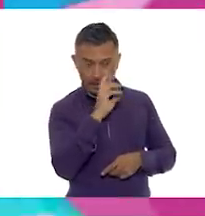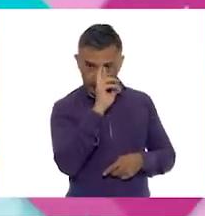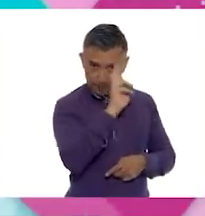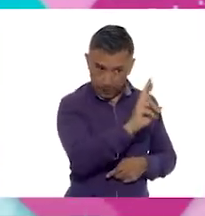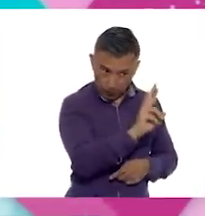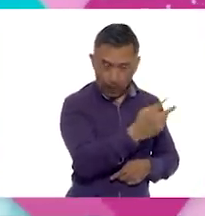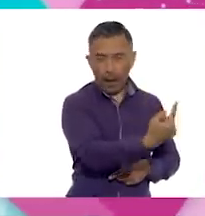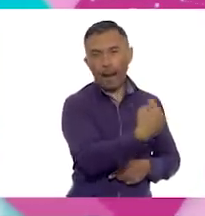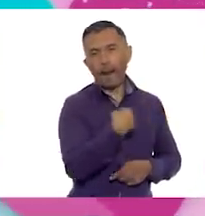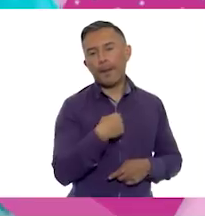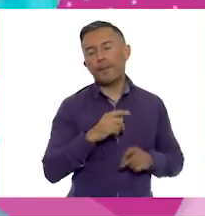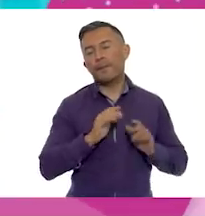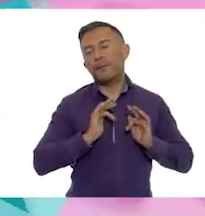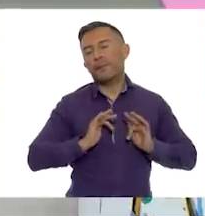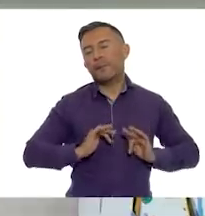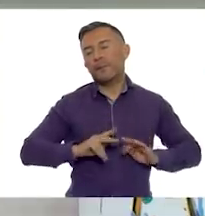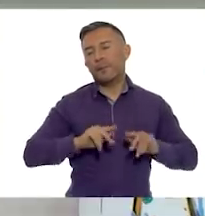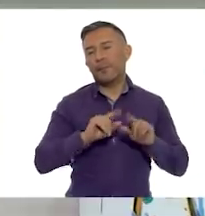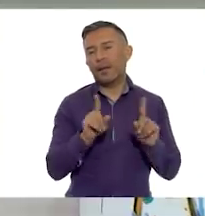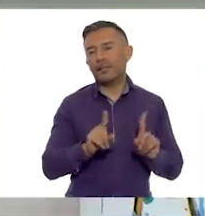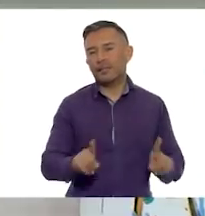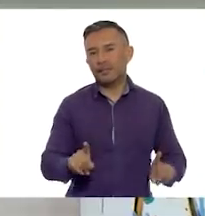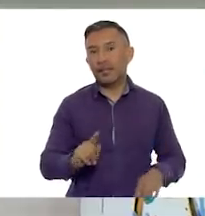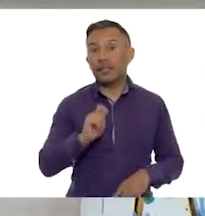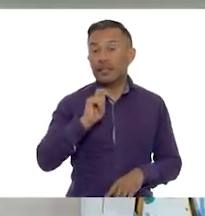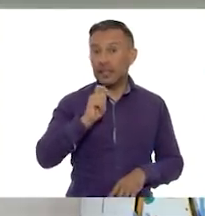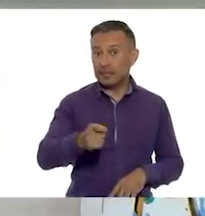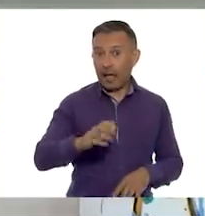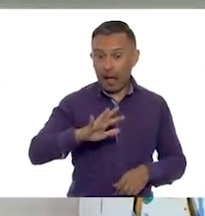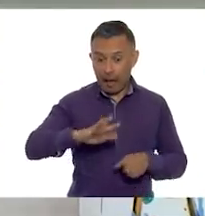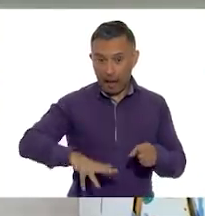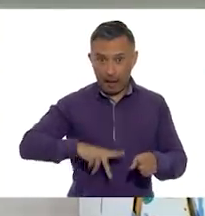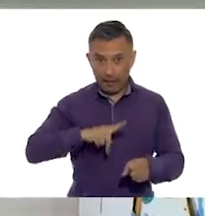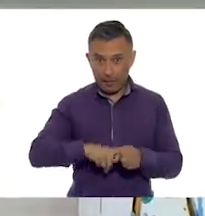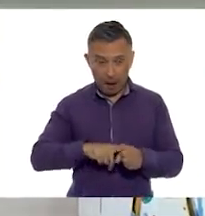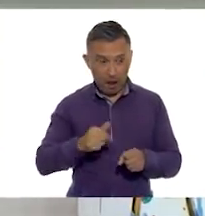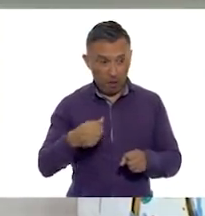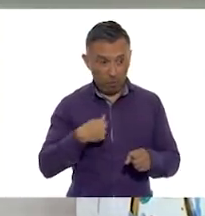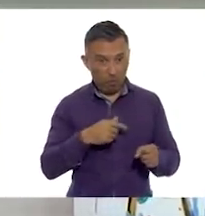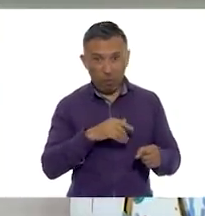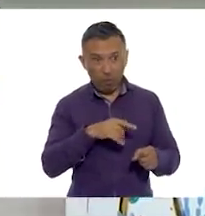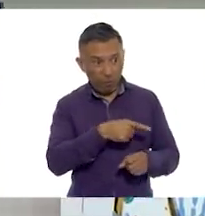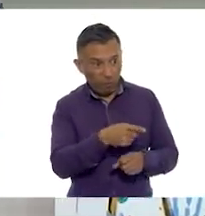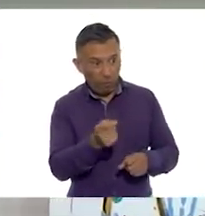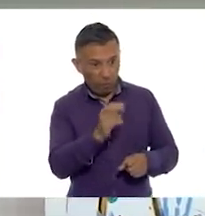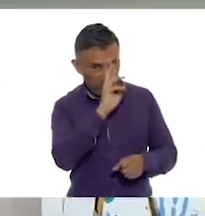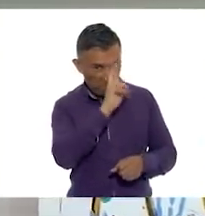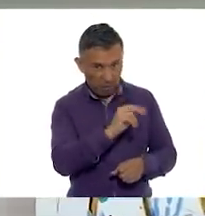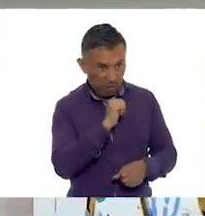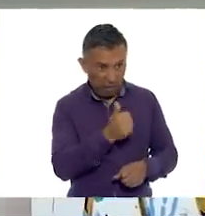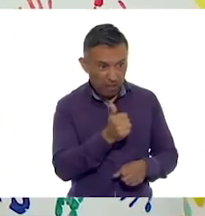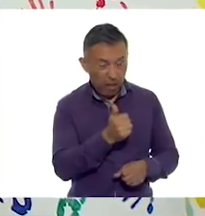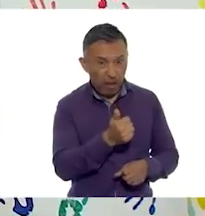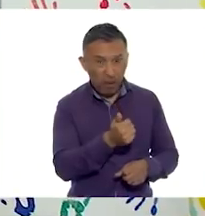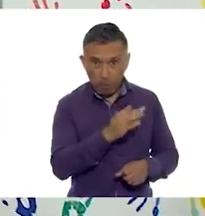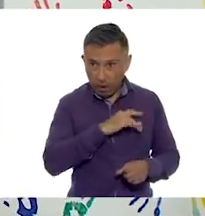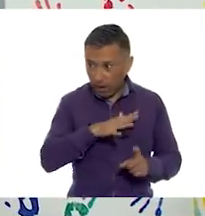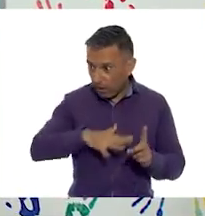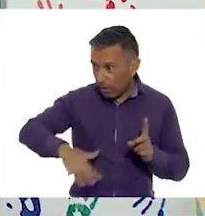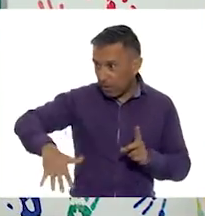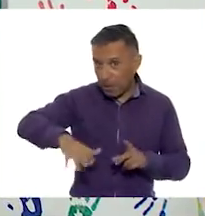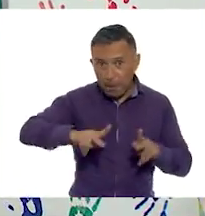león no respeta los derechos de los demás animales, seguramente no existirá paz. Efectivamente, si no